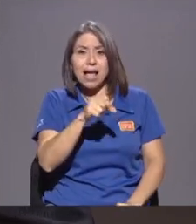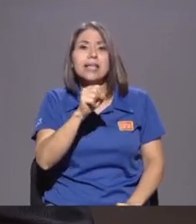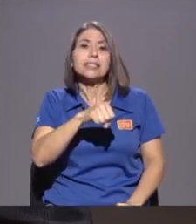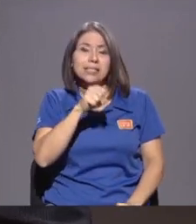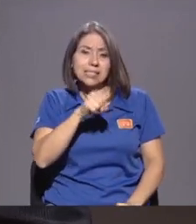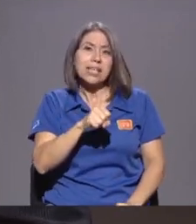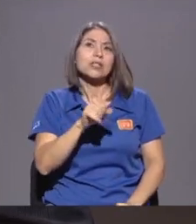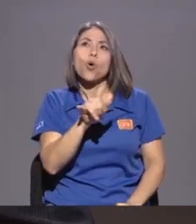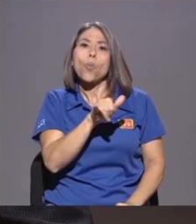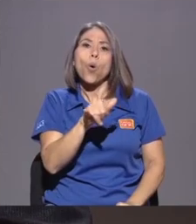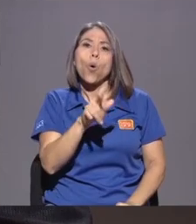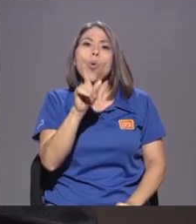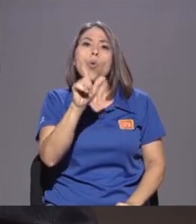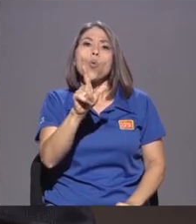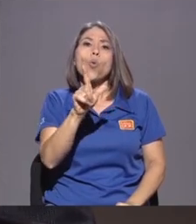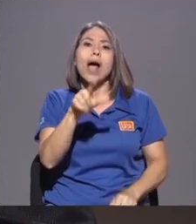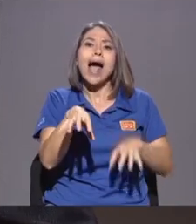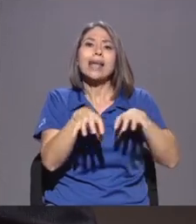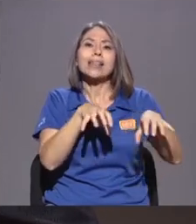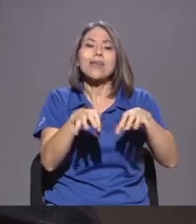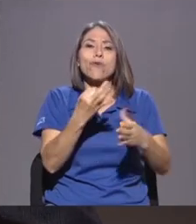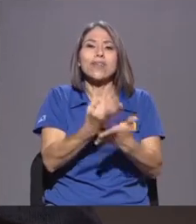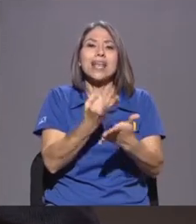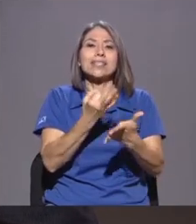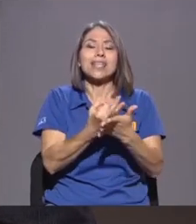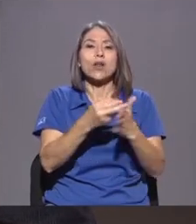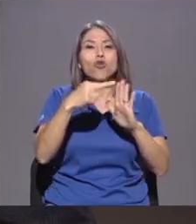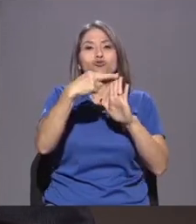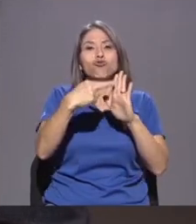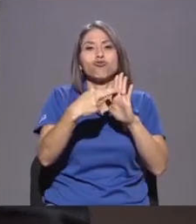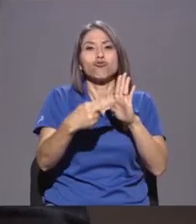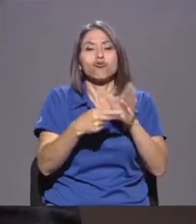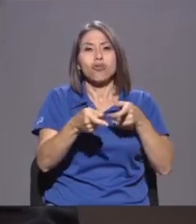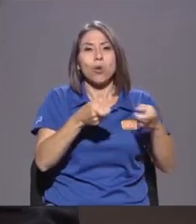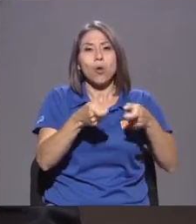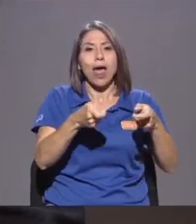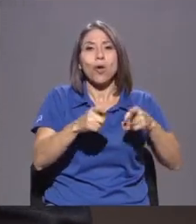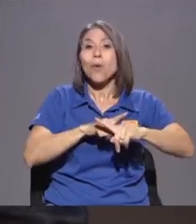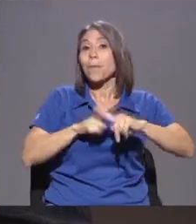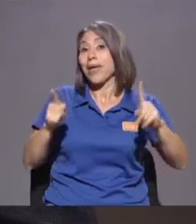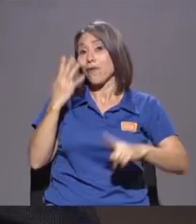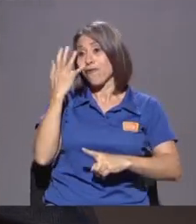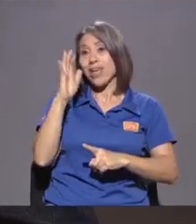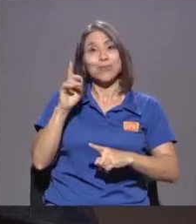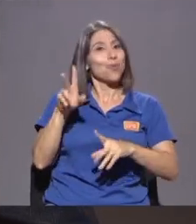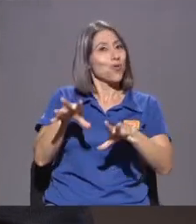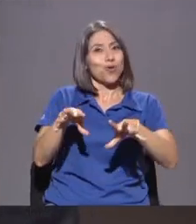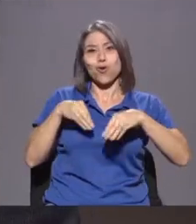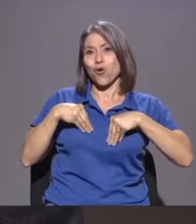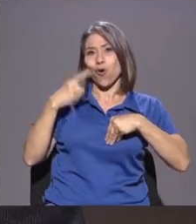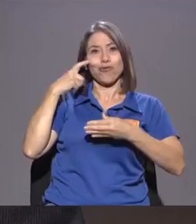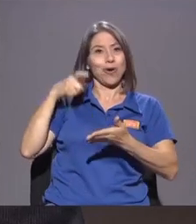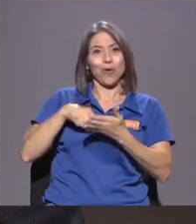Título Un Activo Financiero Regulado Y claro Facebook No quiere Reconocer Eso Porque En el momento En que Se diga